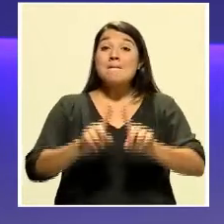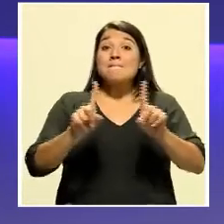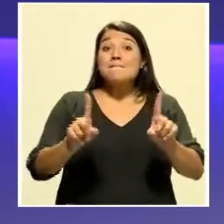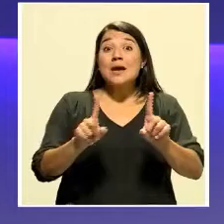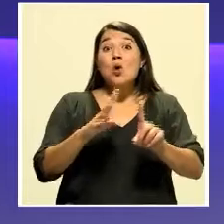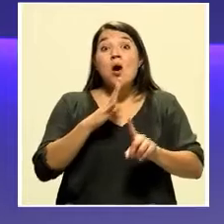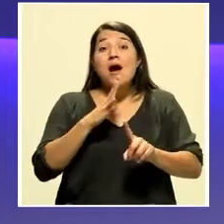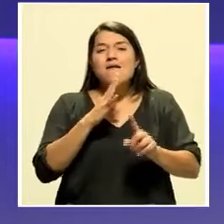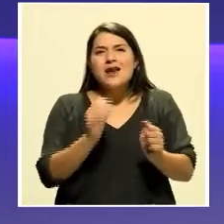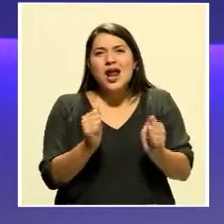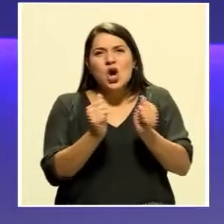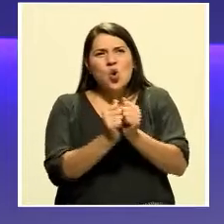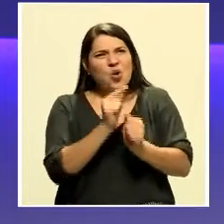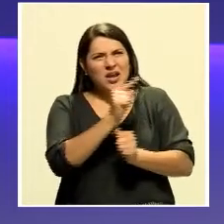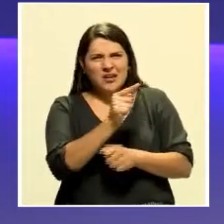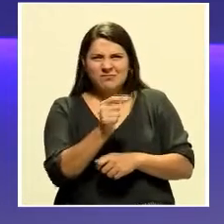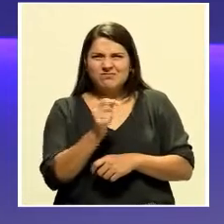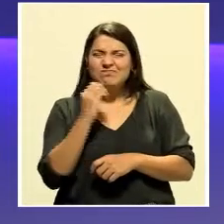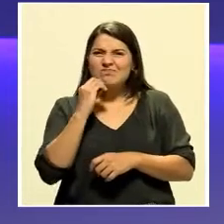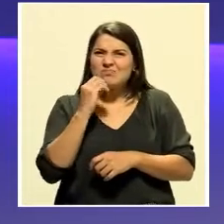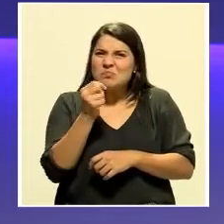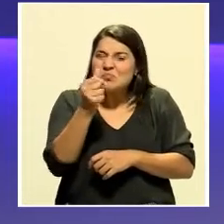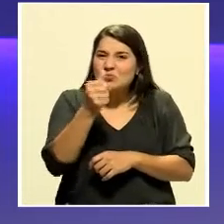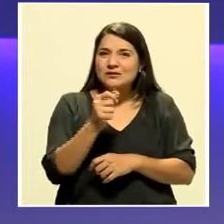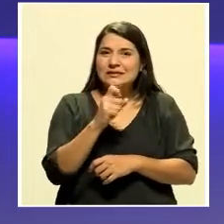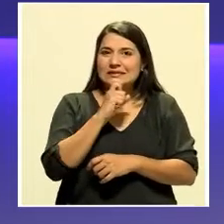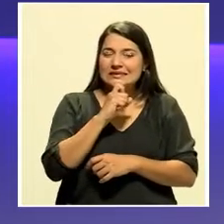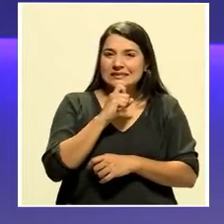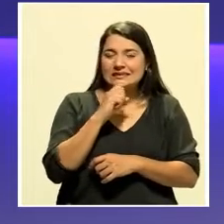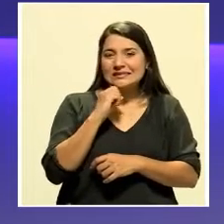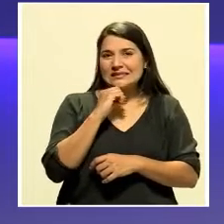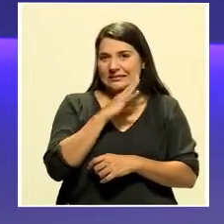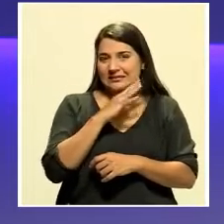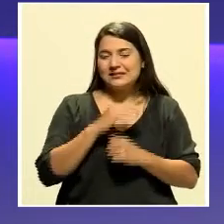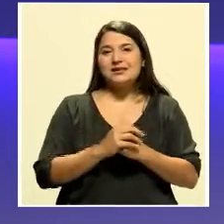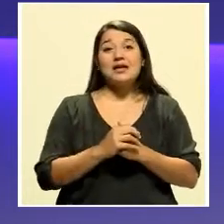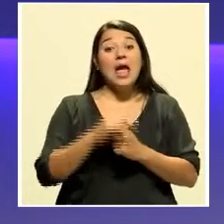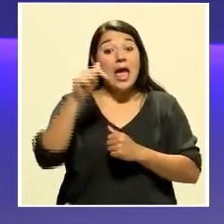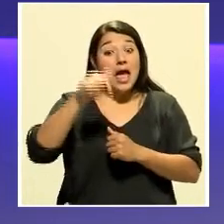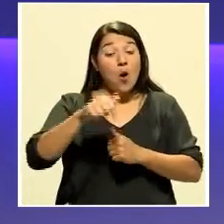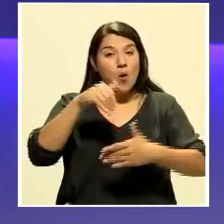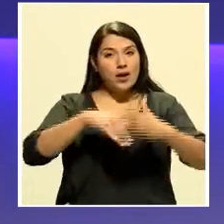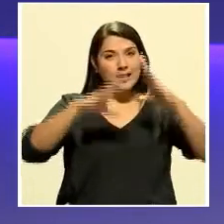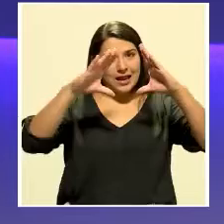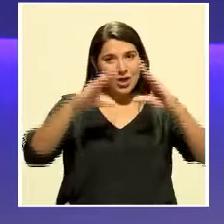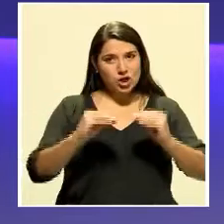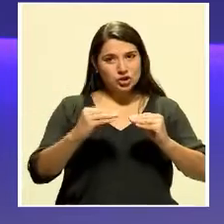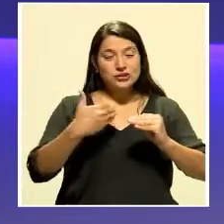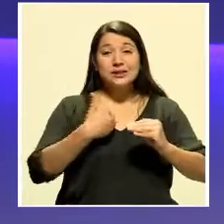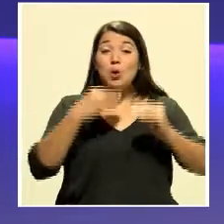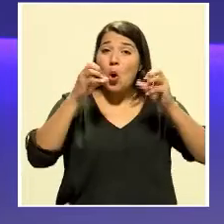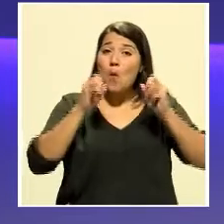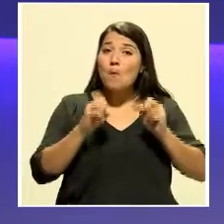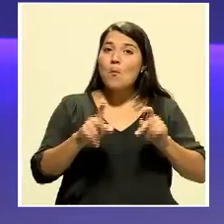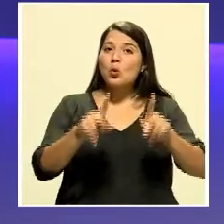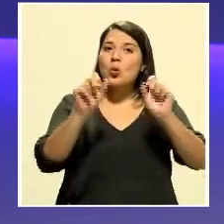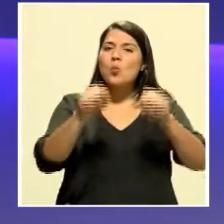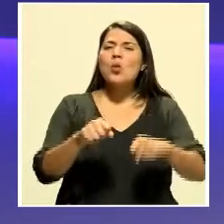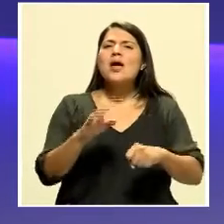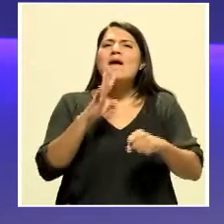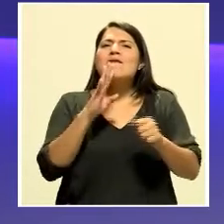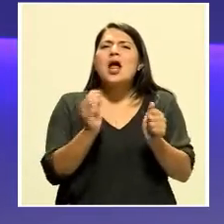conversar con él es poco usual. Esta noche tenemos la oportunidad de conversar con él